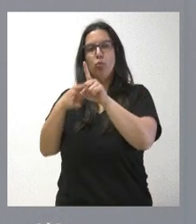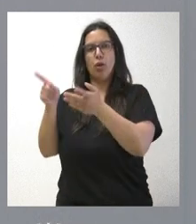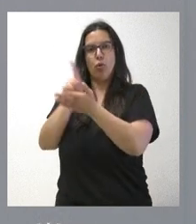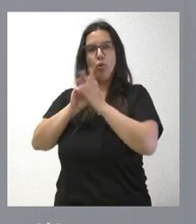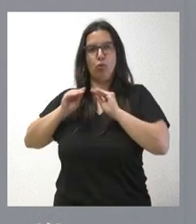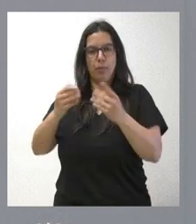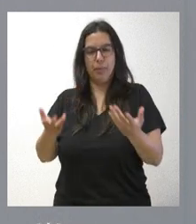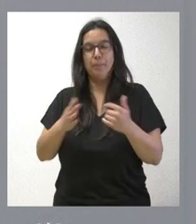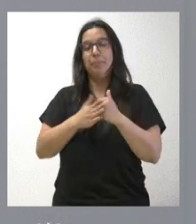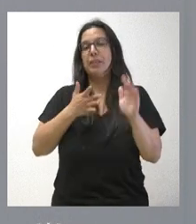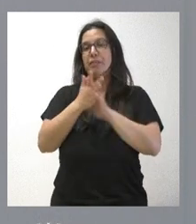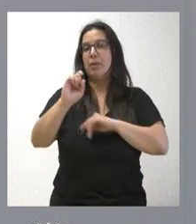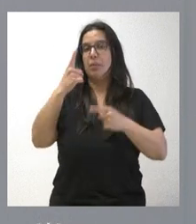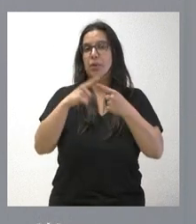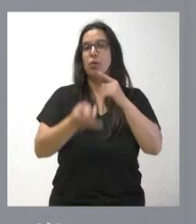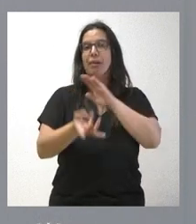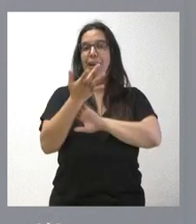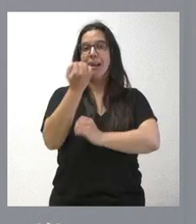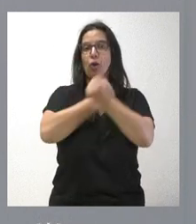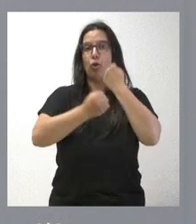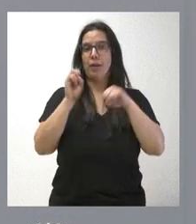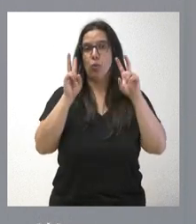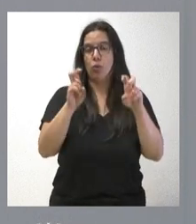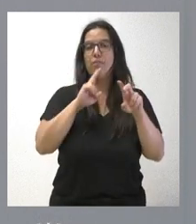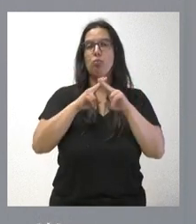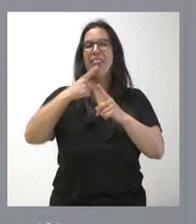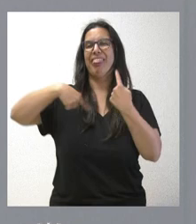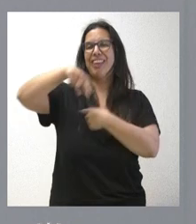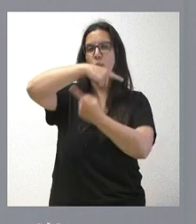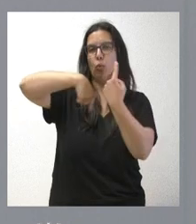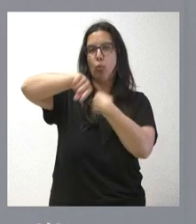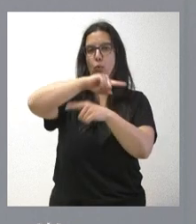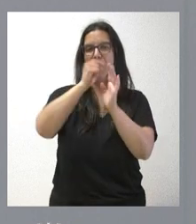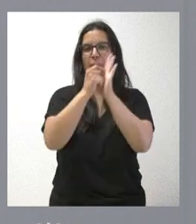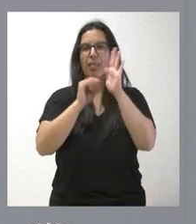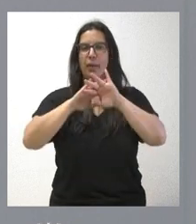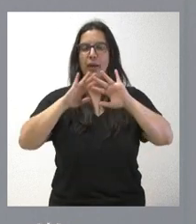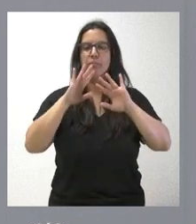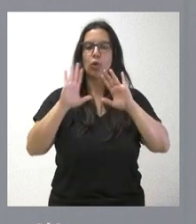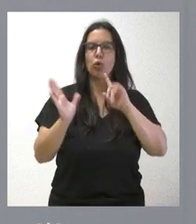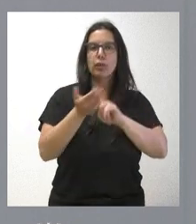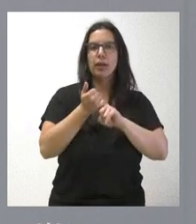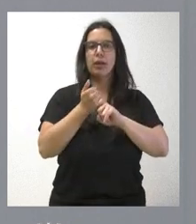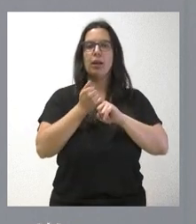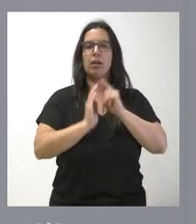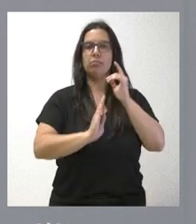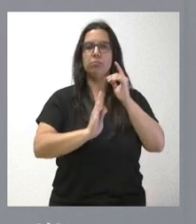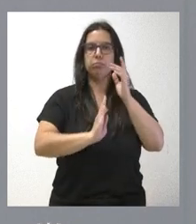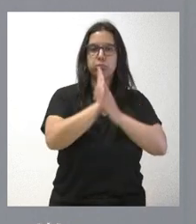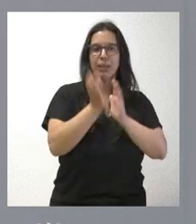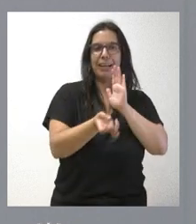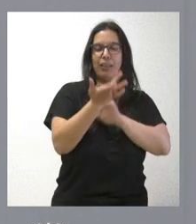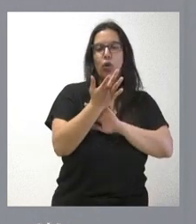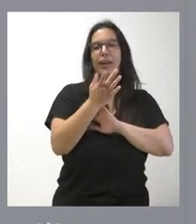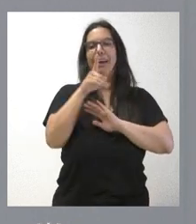es, en primer lugar, de crear una nueva economía, la economía circular, medidas para lograr una producción y gestión sostenible de los residuos de